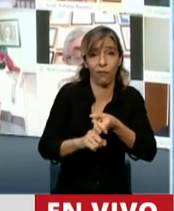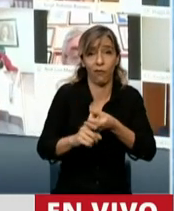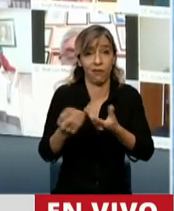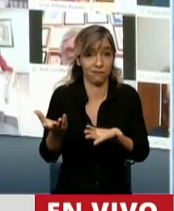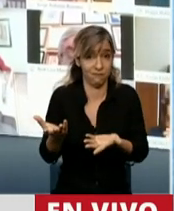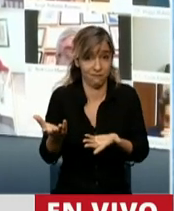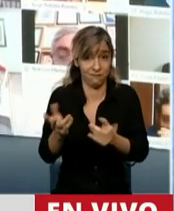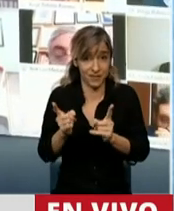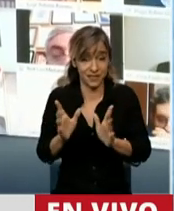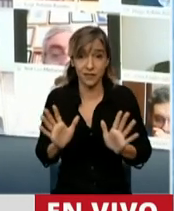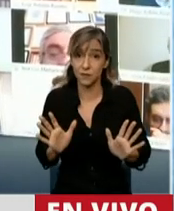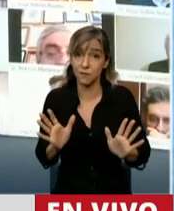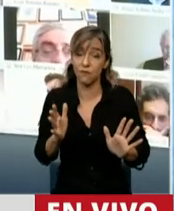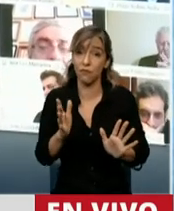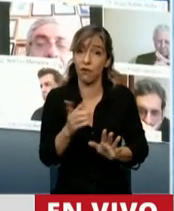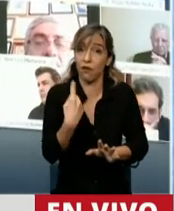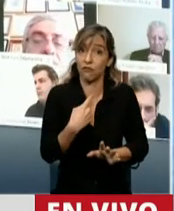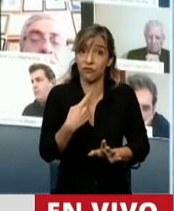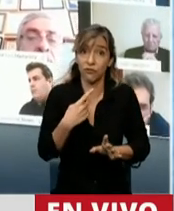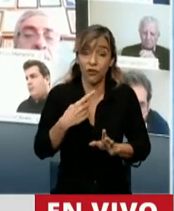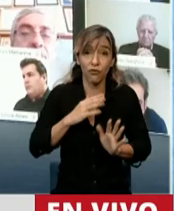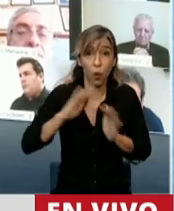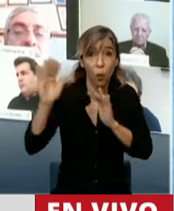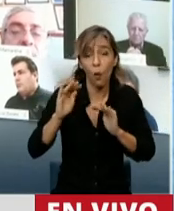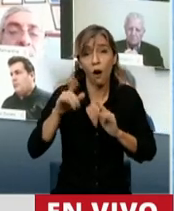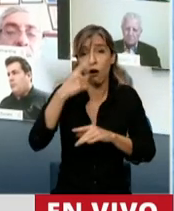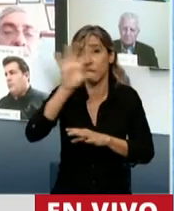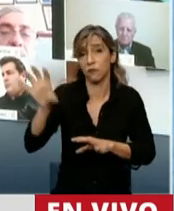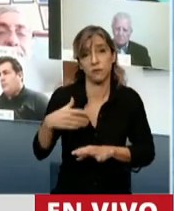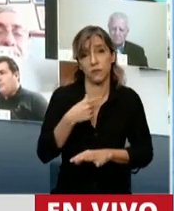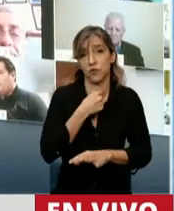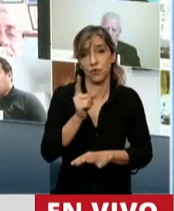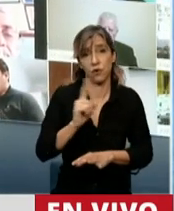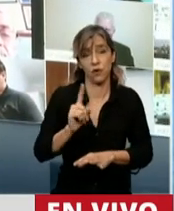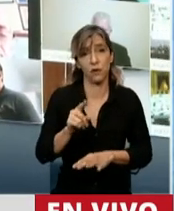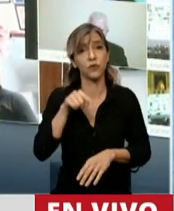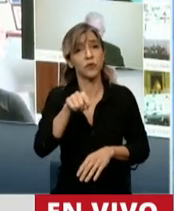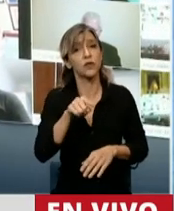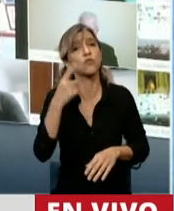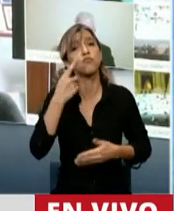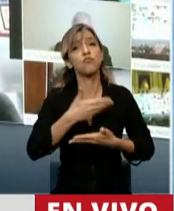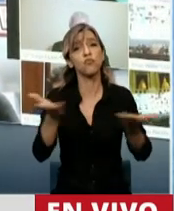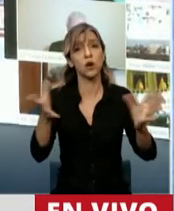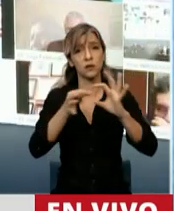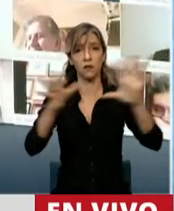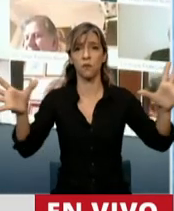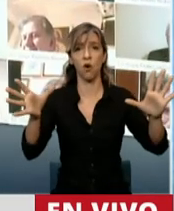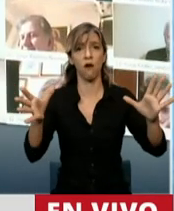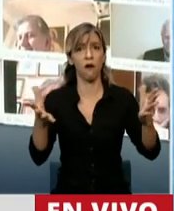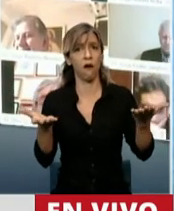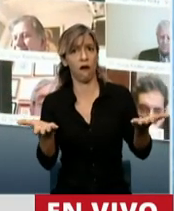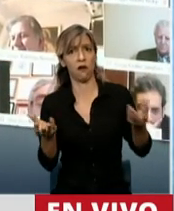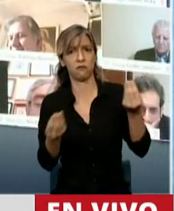presidente, este hecho ha ahora dado la calidad democrática de Catamarca. Creo